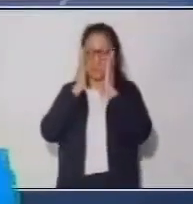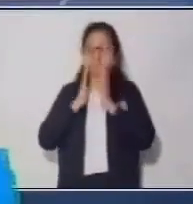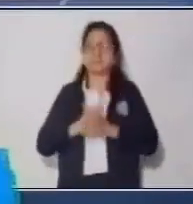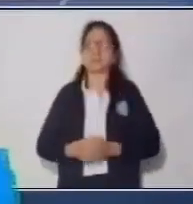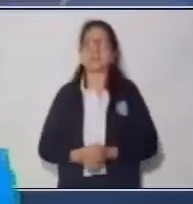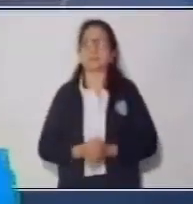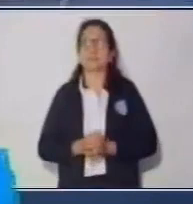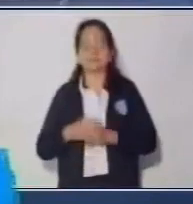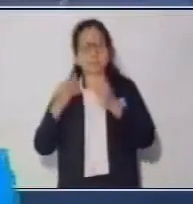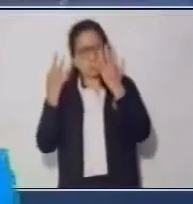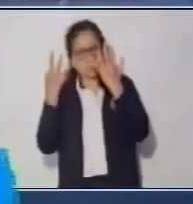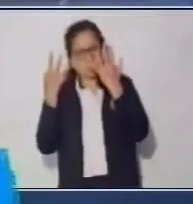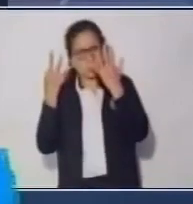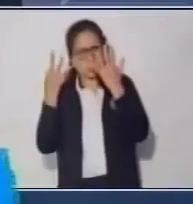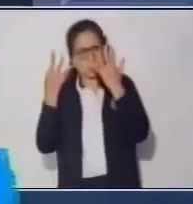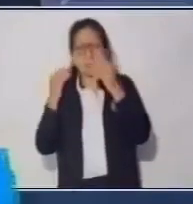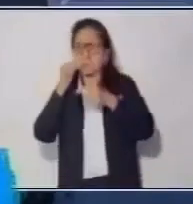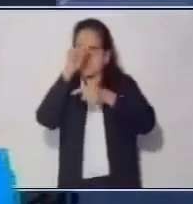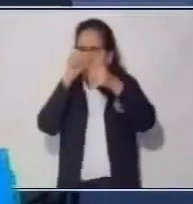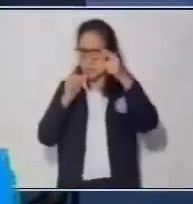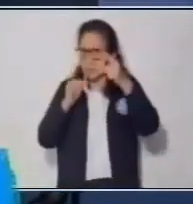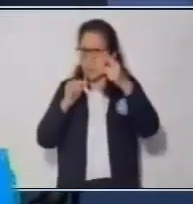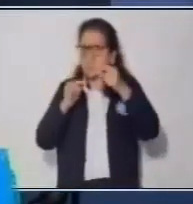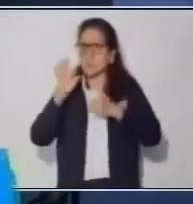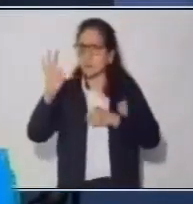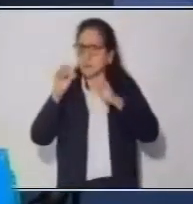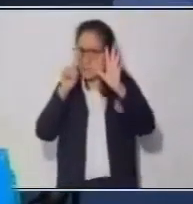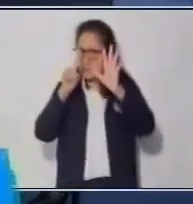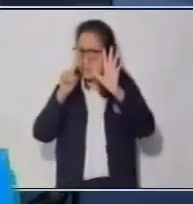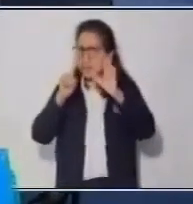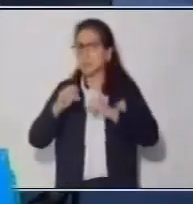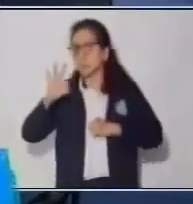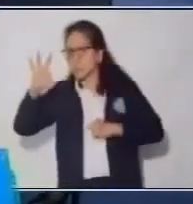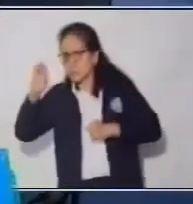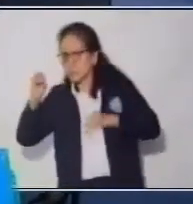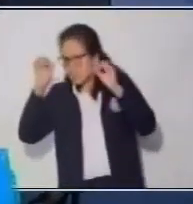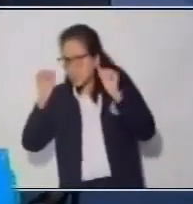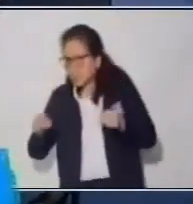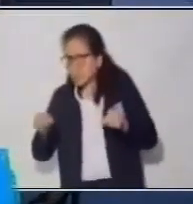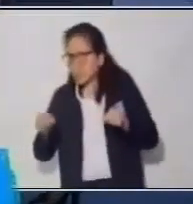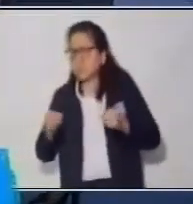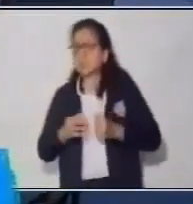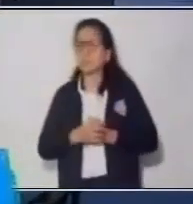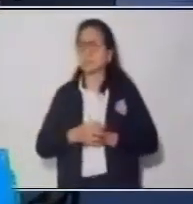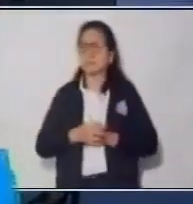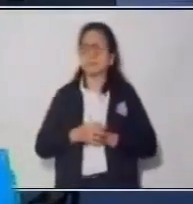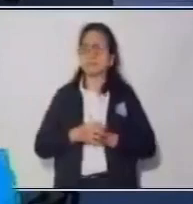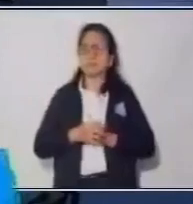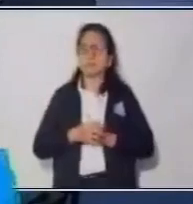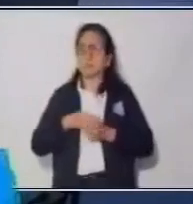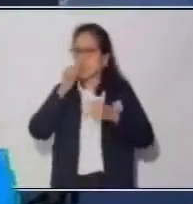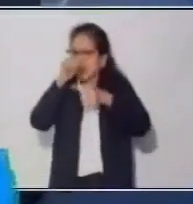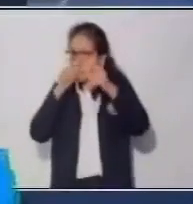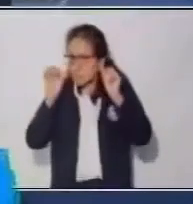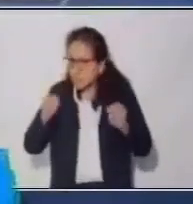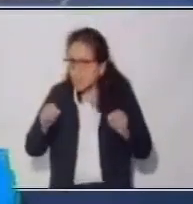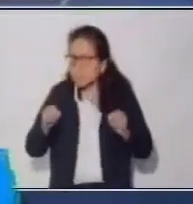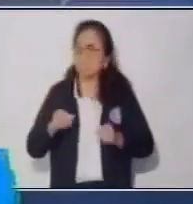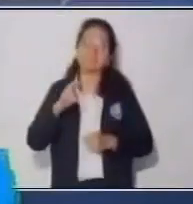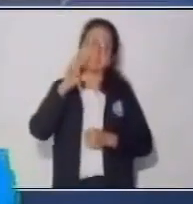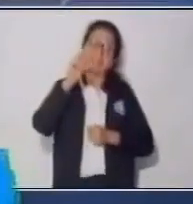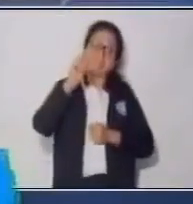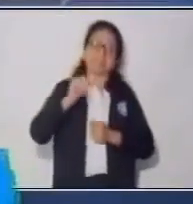¿El 8 es divisible dentro de 36 y 30? ¿Es divisible? No.